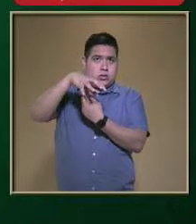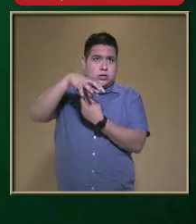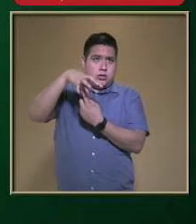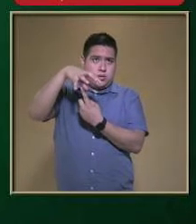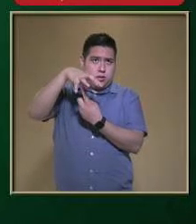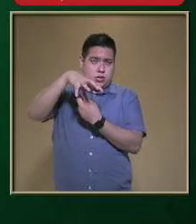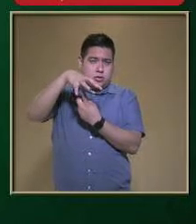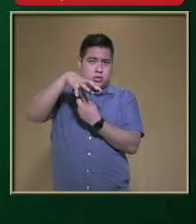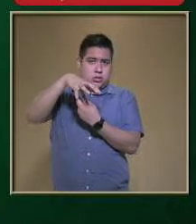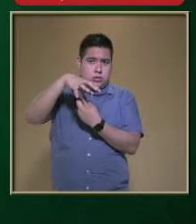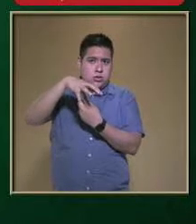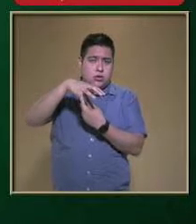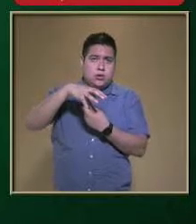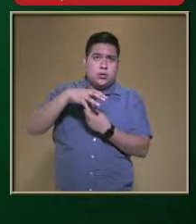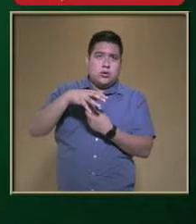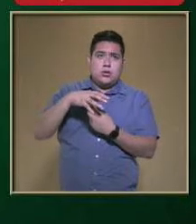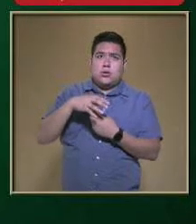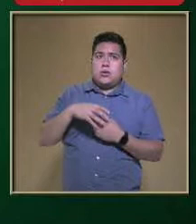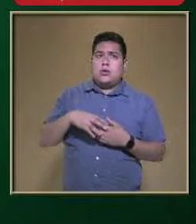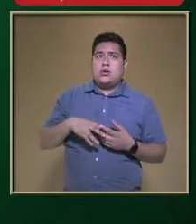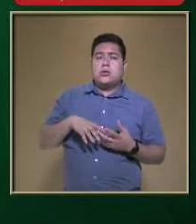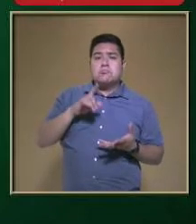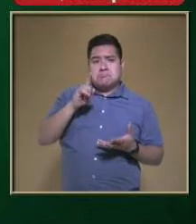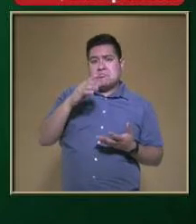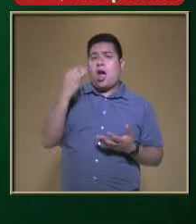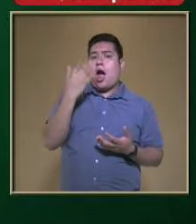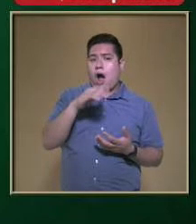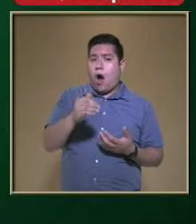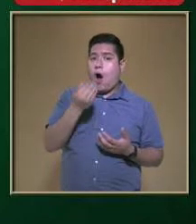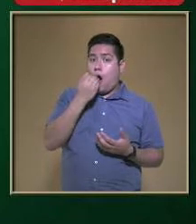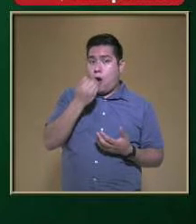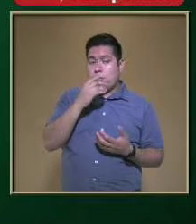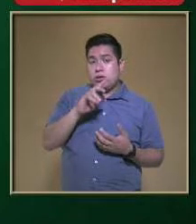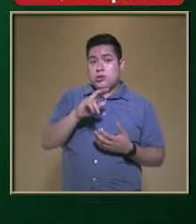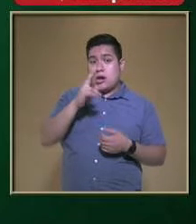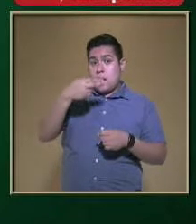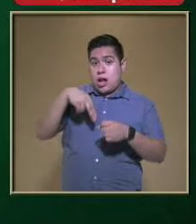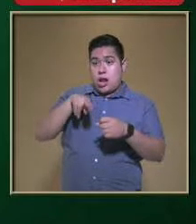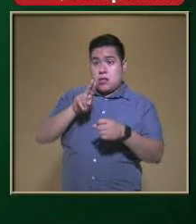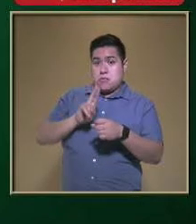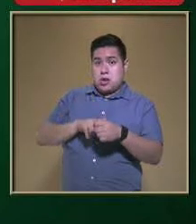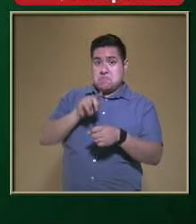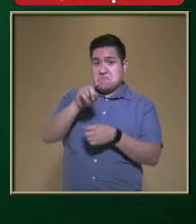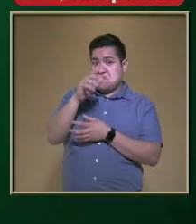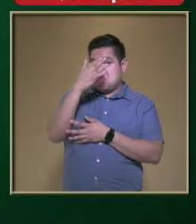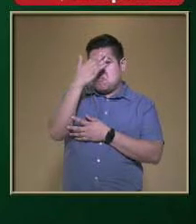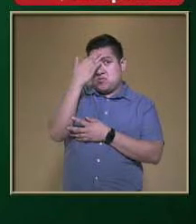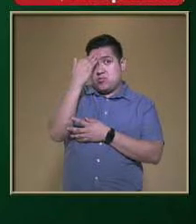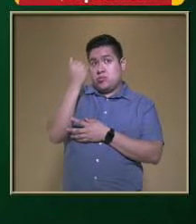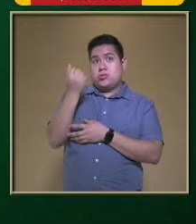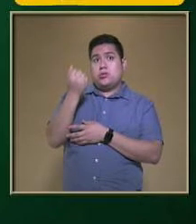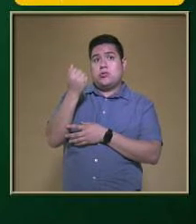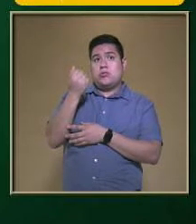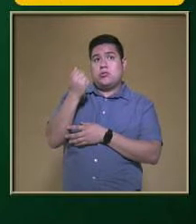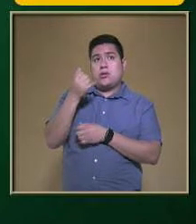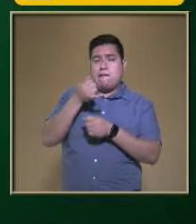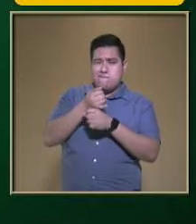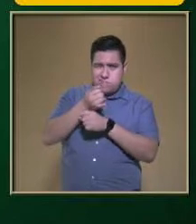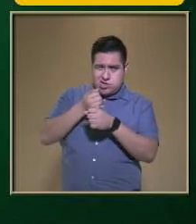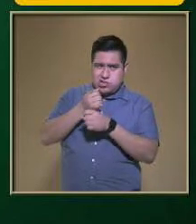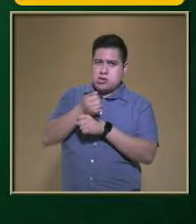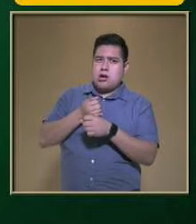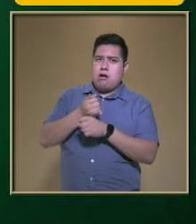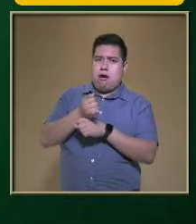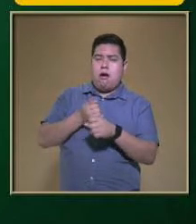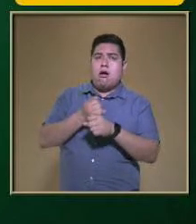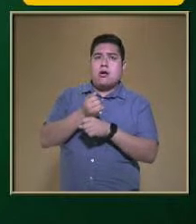Pues ahí Los habrán probado Y si los observan De manera natural Y no los conocen Pues traten De pedir información Porque pueden